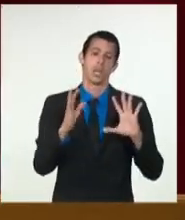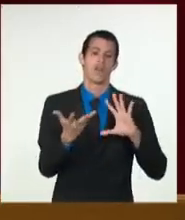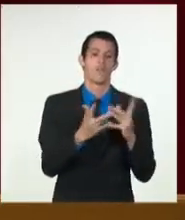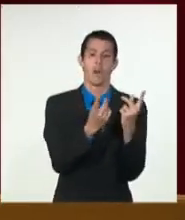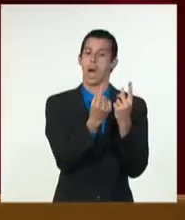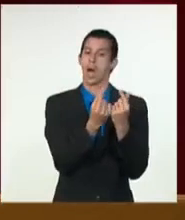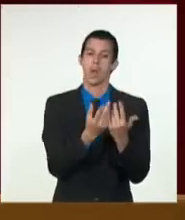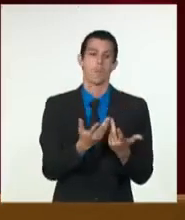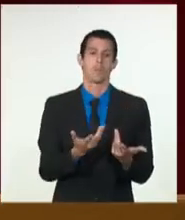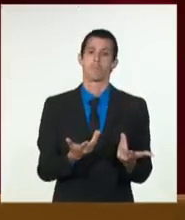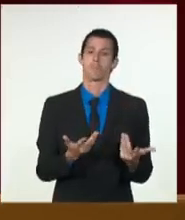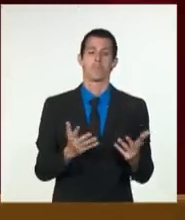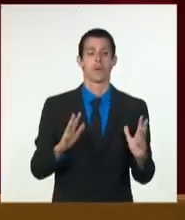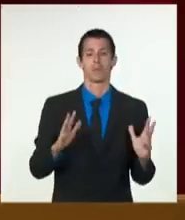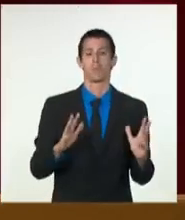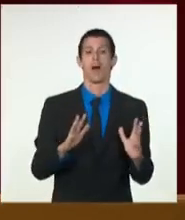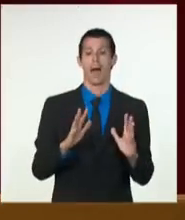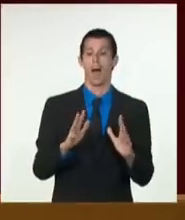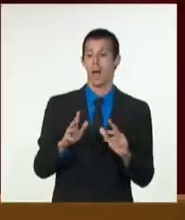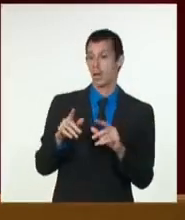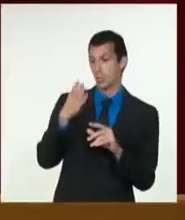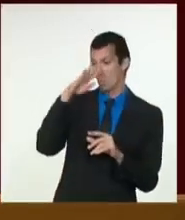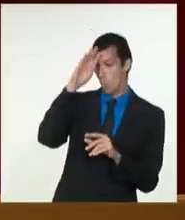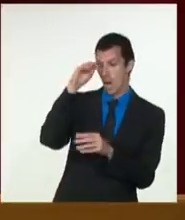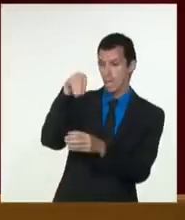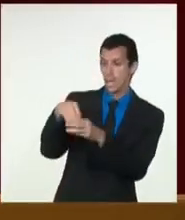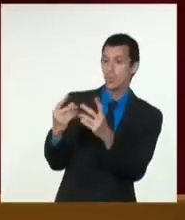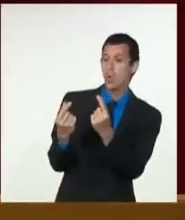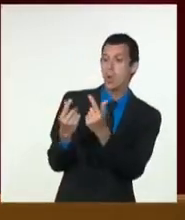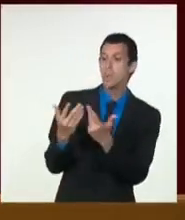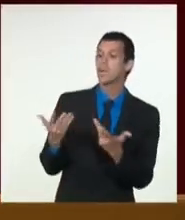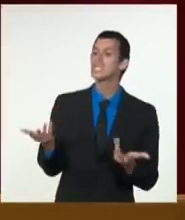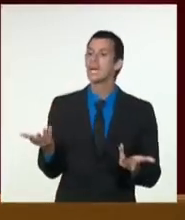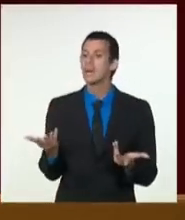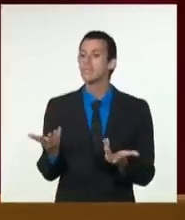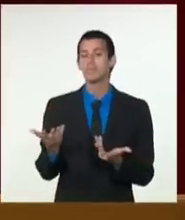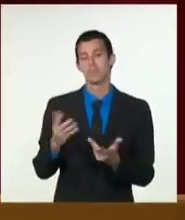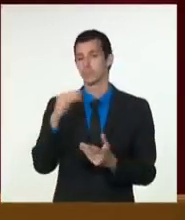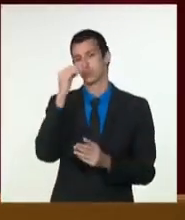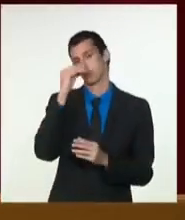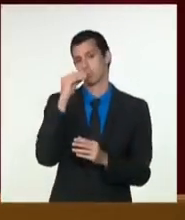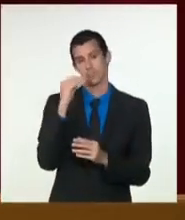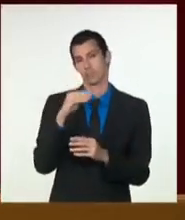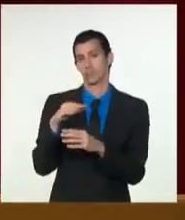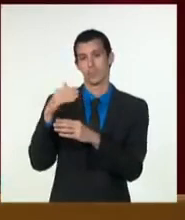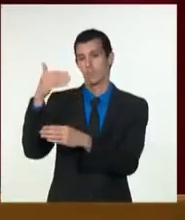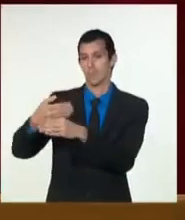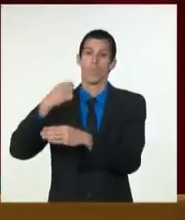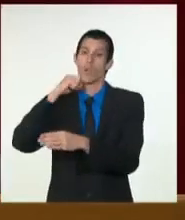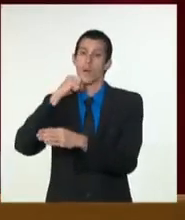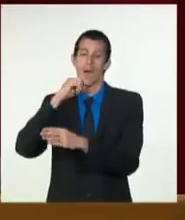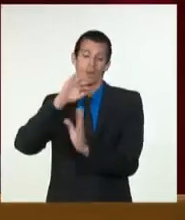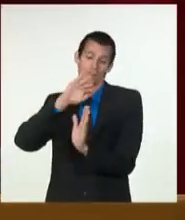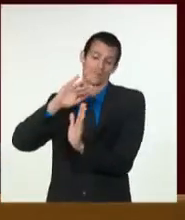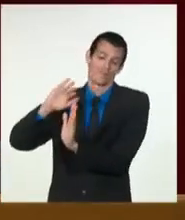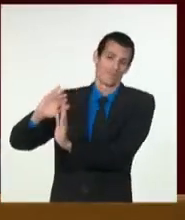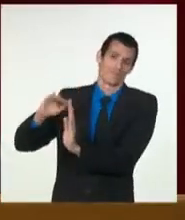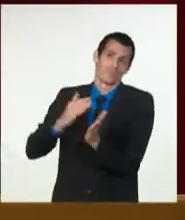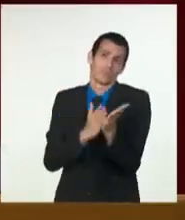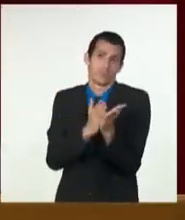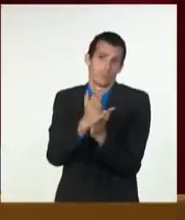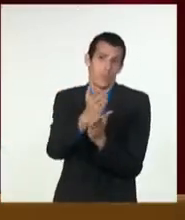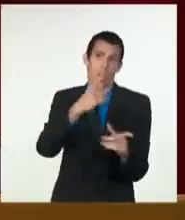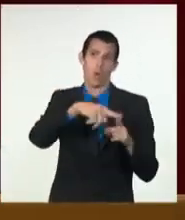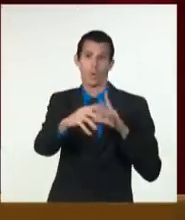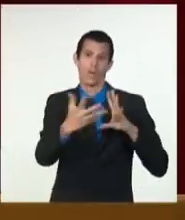bloqueo. En las breves pero intensas visitas de trabajo al exterior, en los intercambios con otros líderes de la